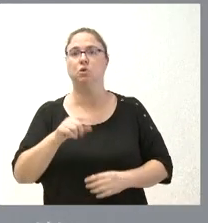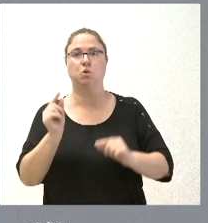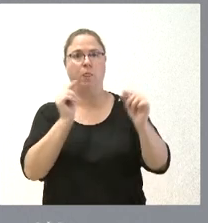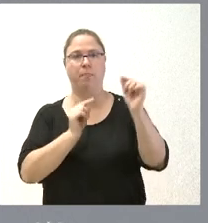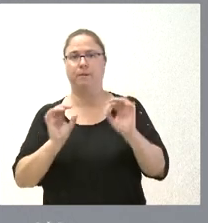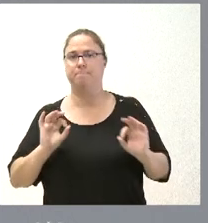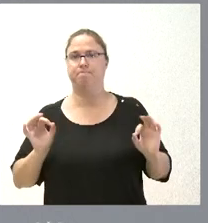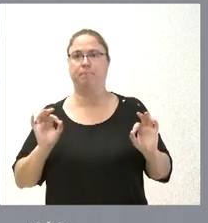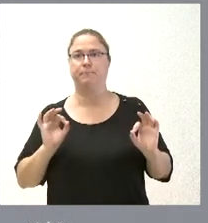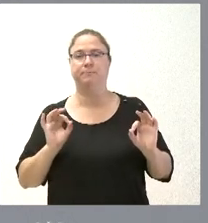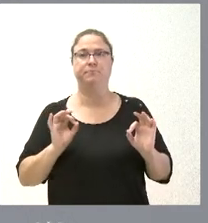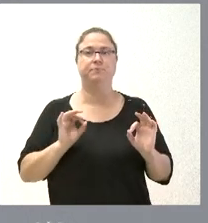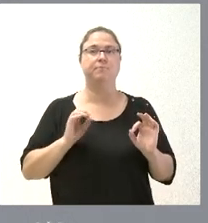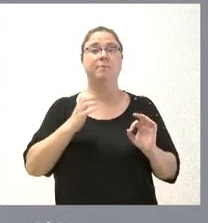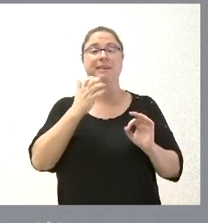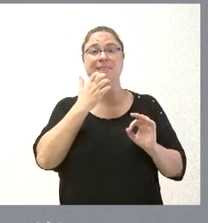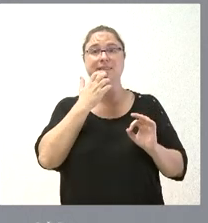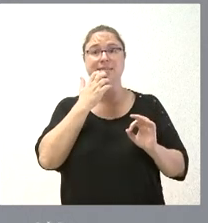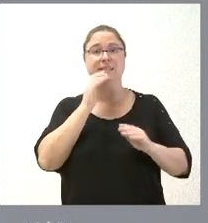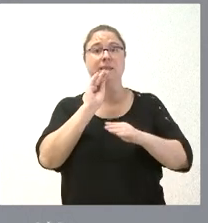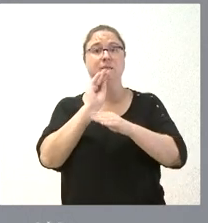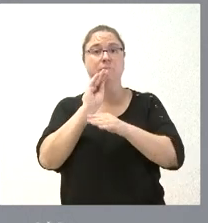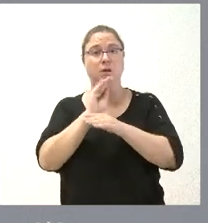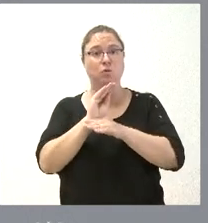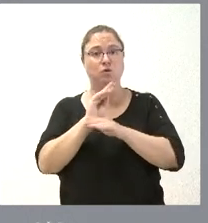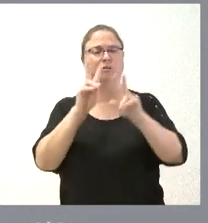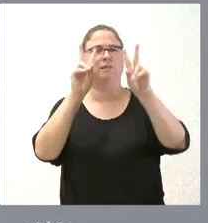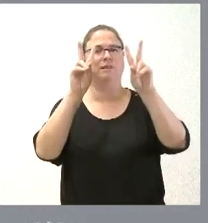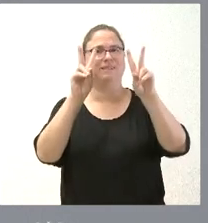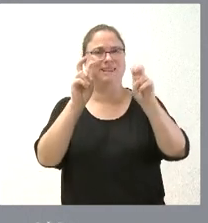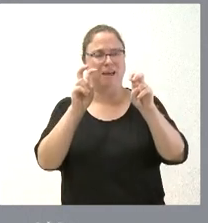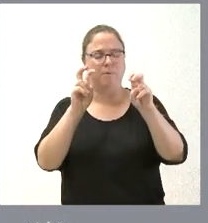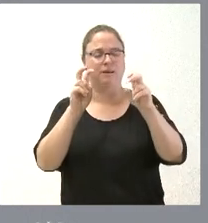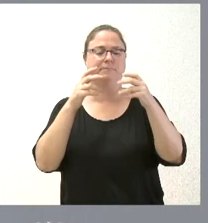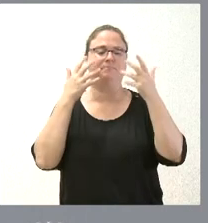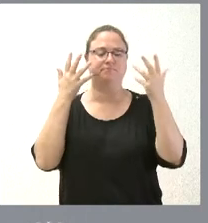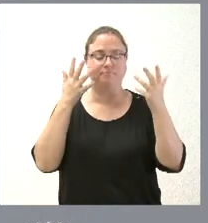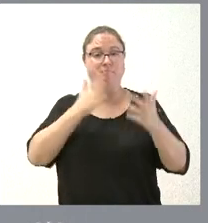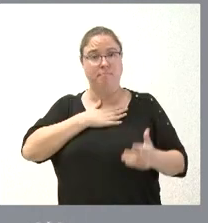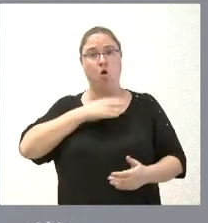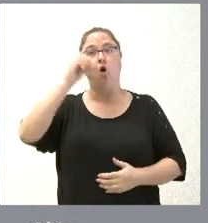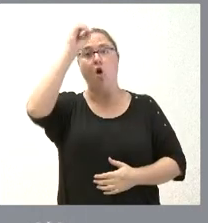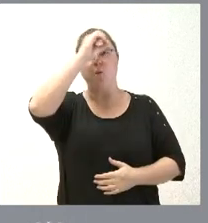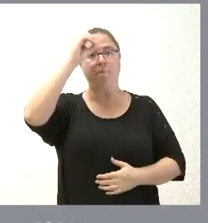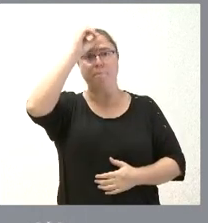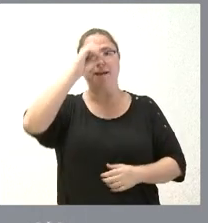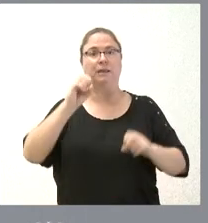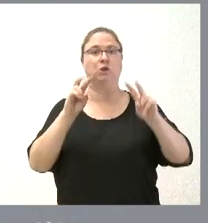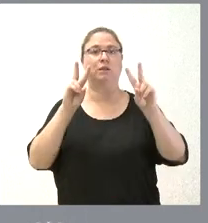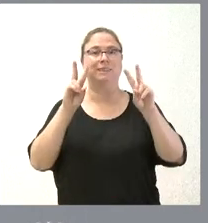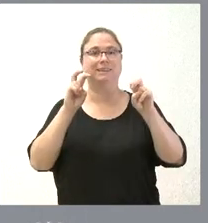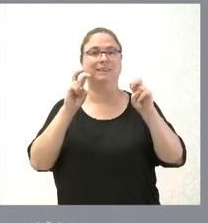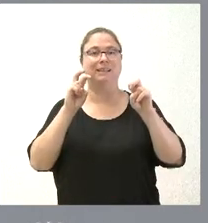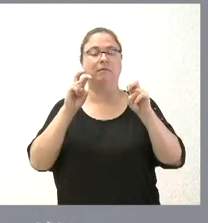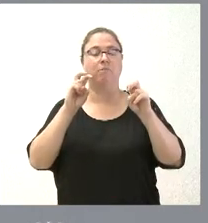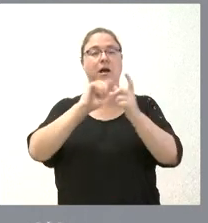pero sí si su pregunta se orienta en el sentido de nuestra opinión en relación con el cambio